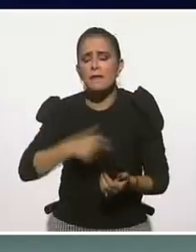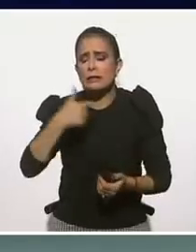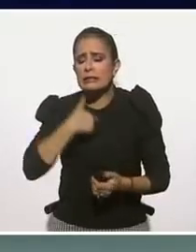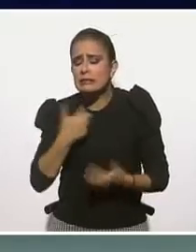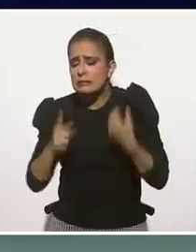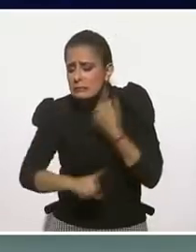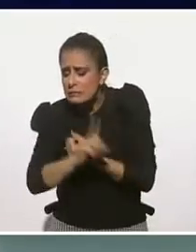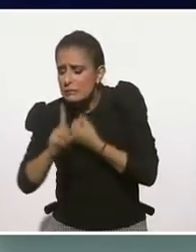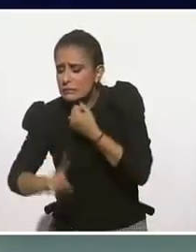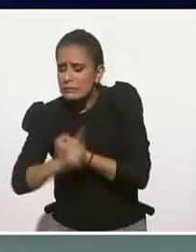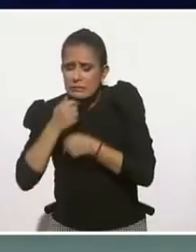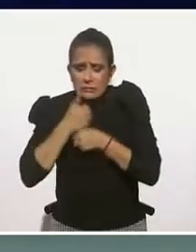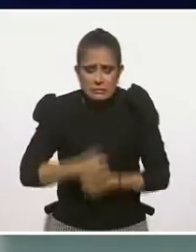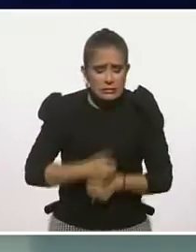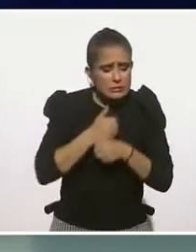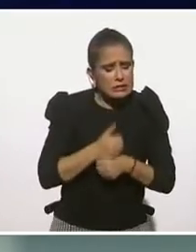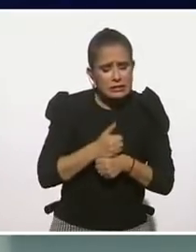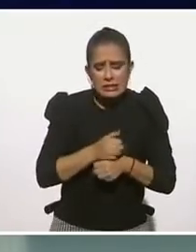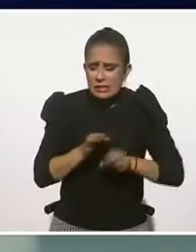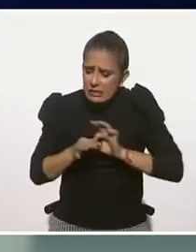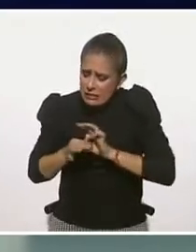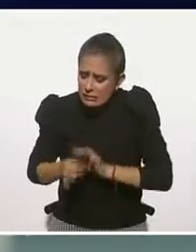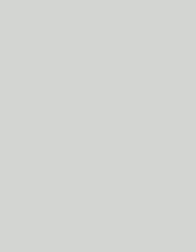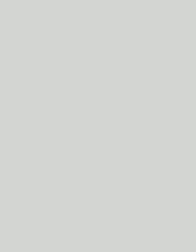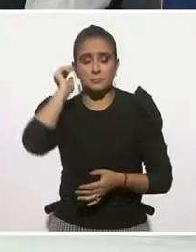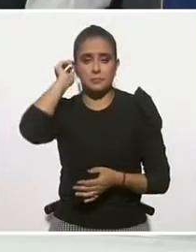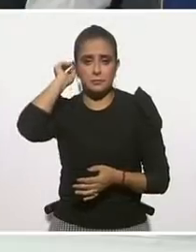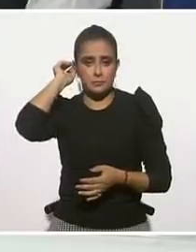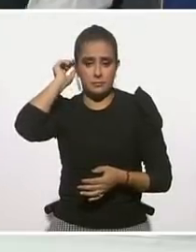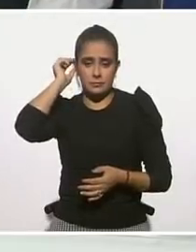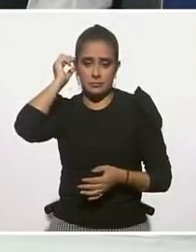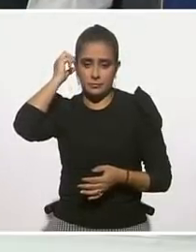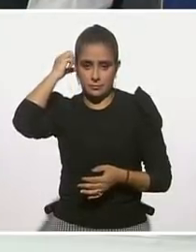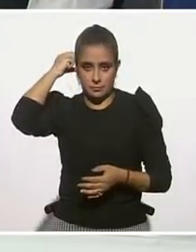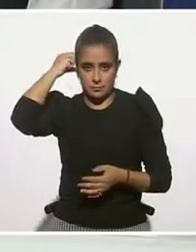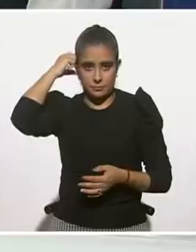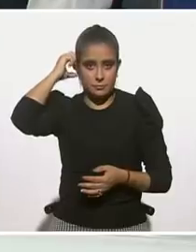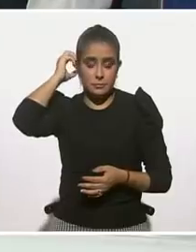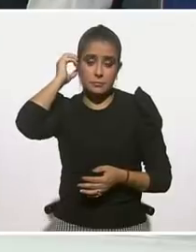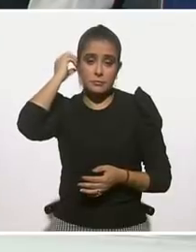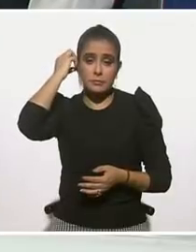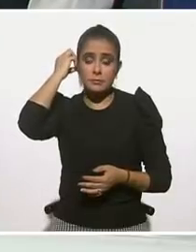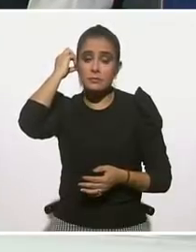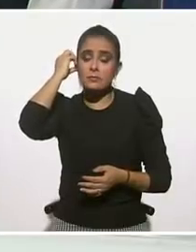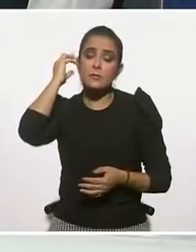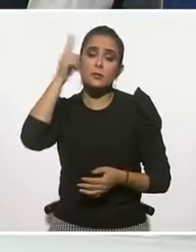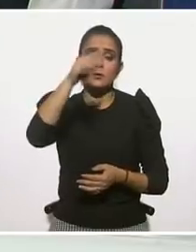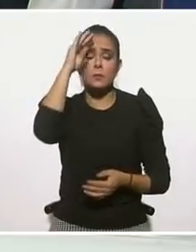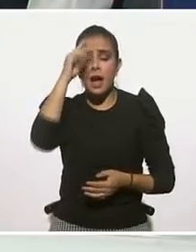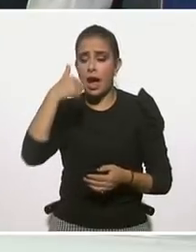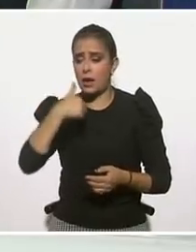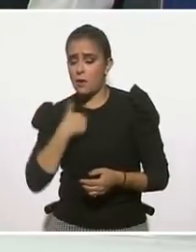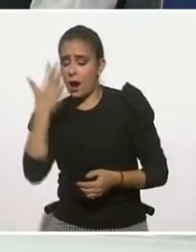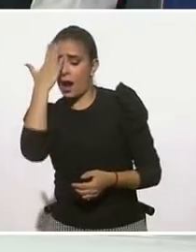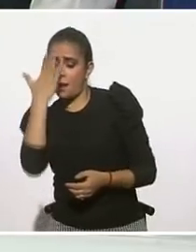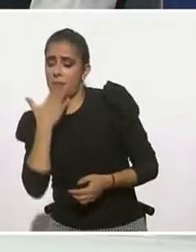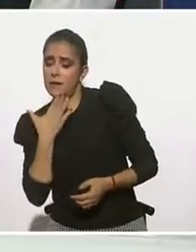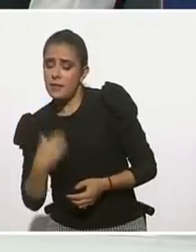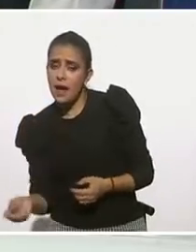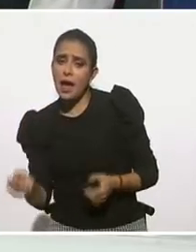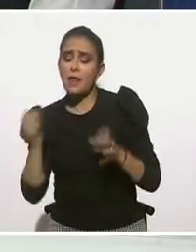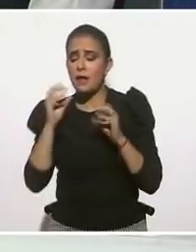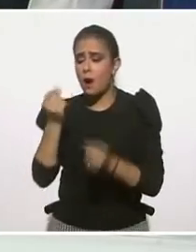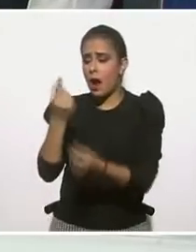bien decía la doctora, de unirnos o de desarrollar ciertas habilidades. Que rompe un mito de si tenemos habilidades o capacidades o hay personas